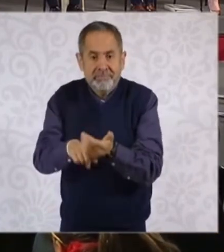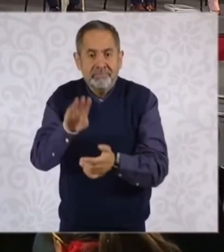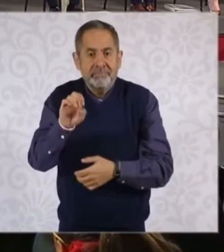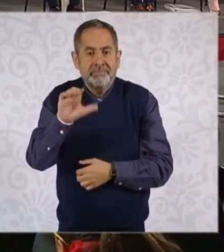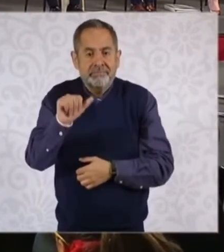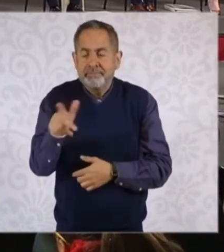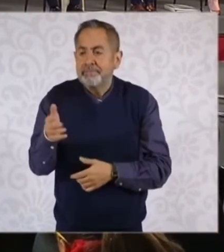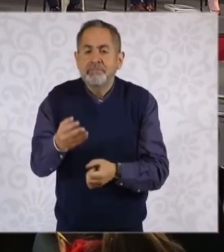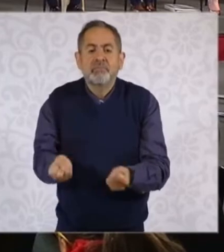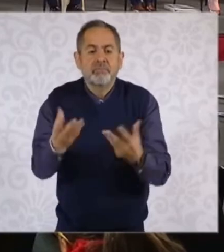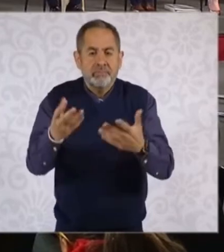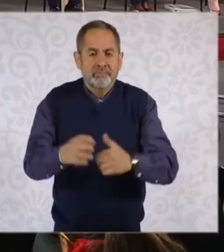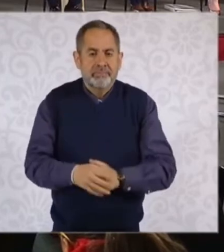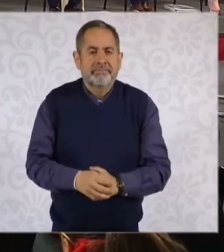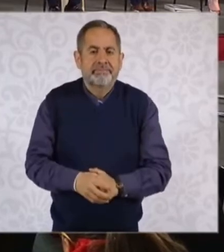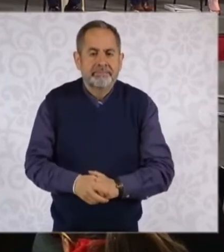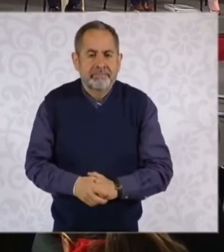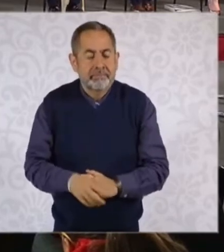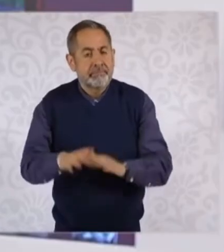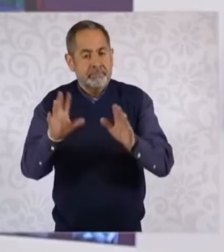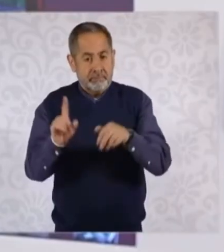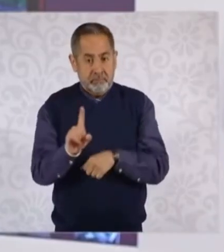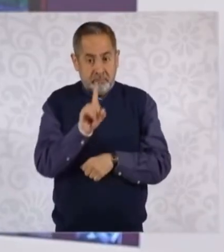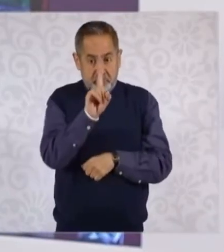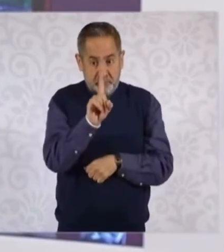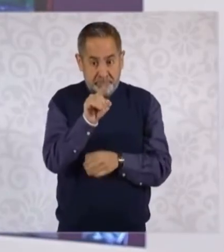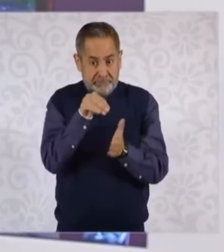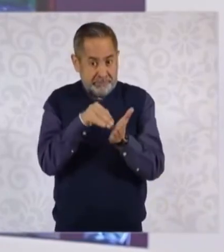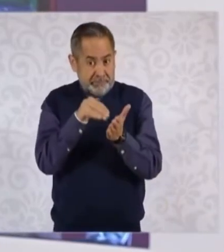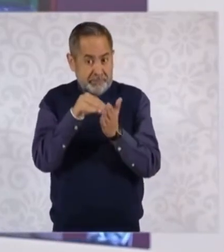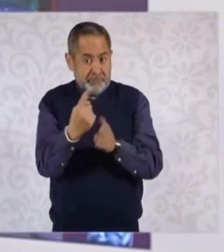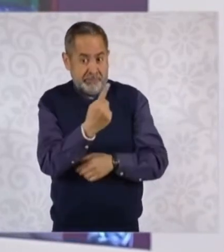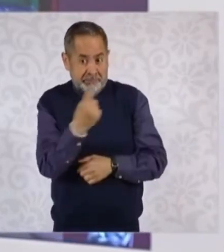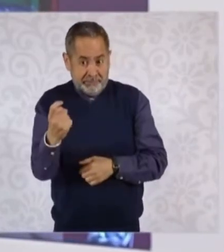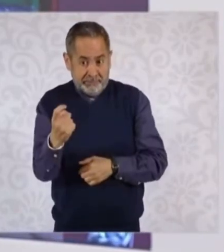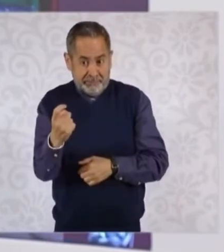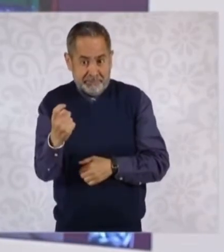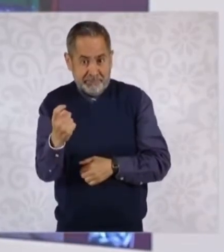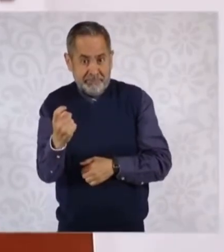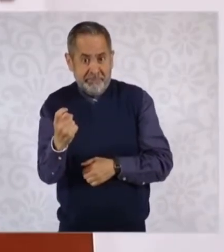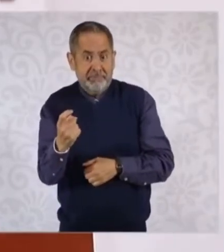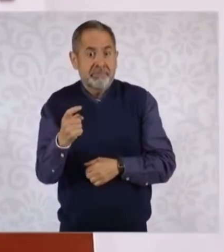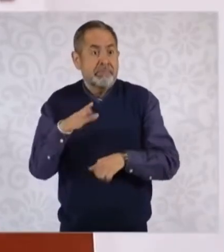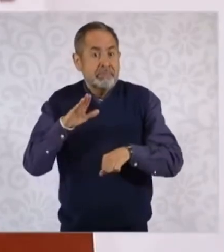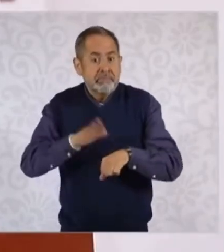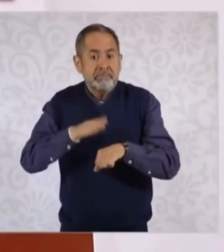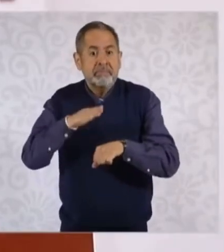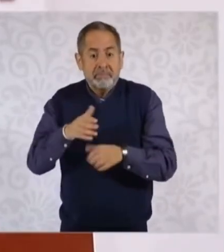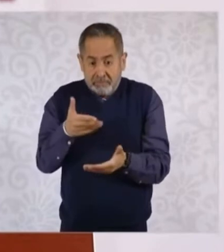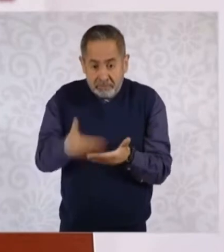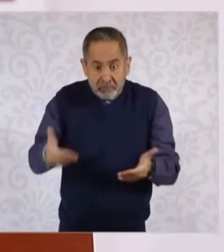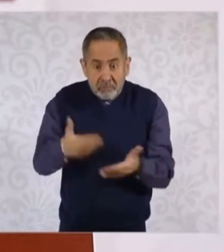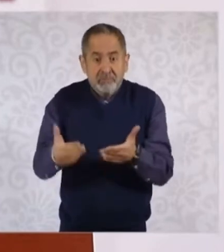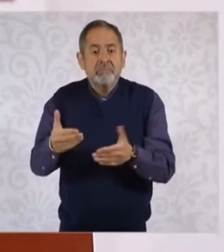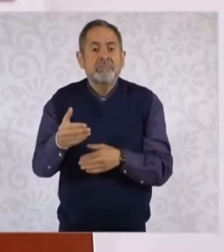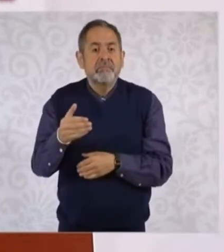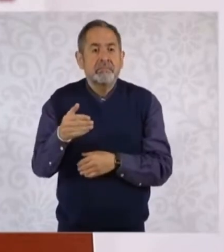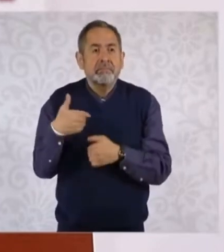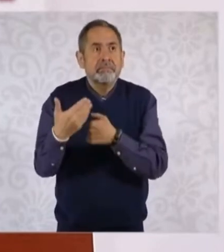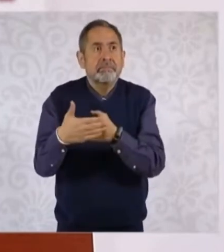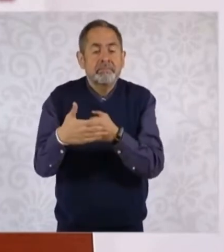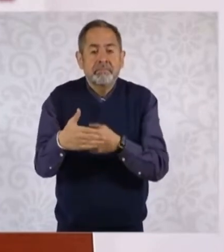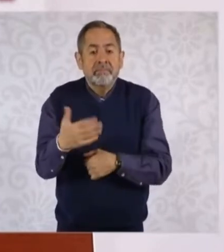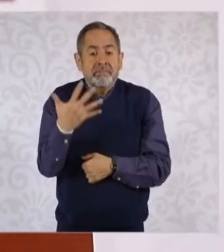Pasamos de un millón cien a cinco millones, 5